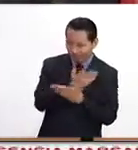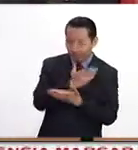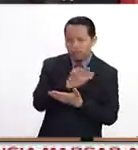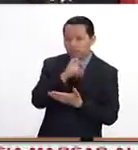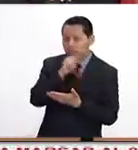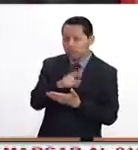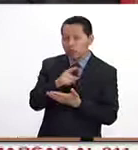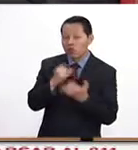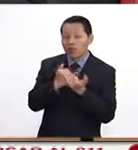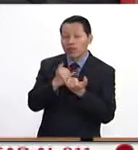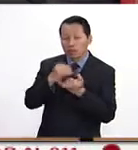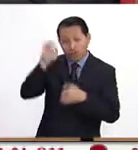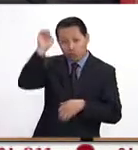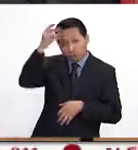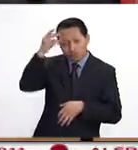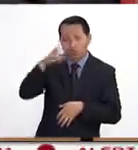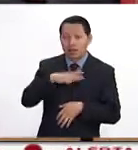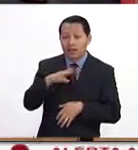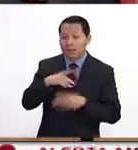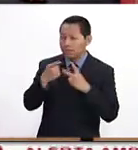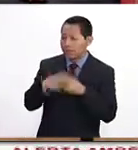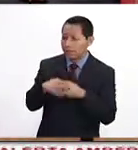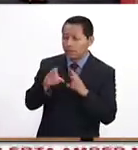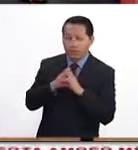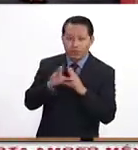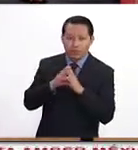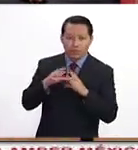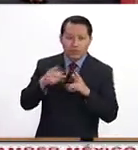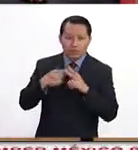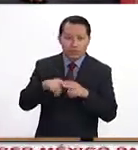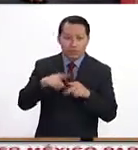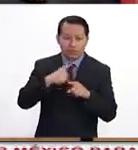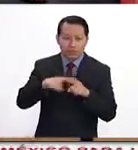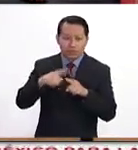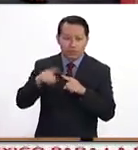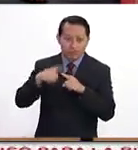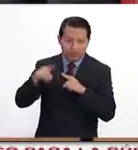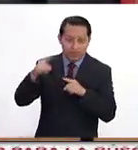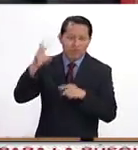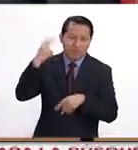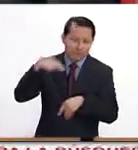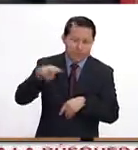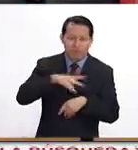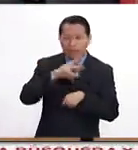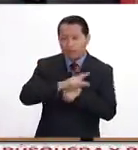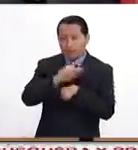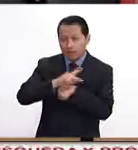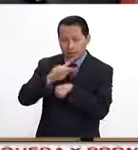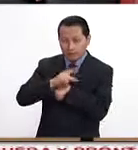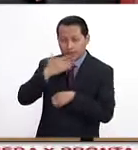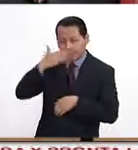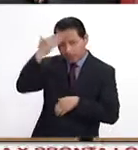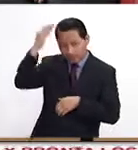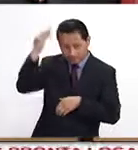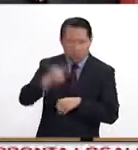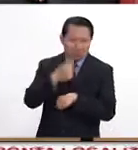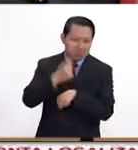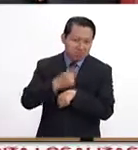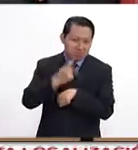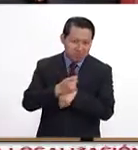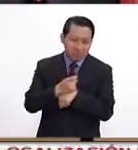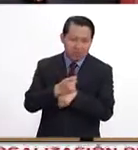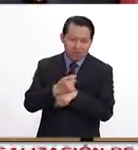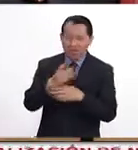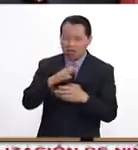Por cierto, Donald Trump va a iniciar una gira a los países árabes en los próximos días, su primera gira tras